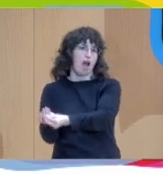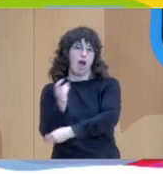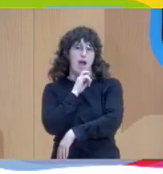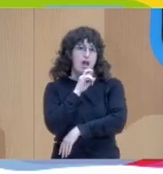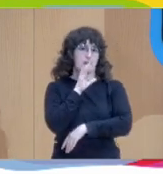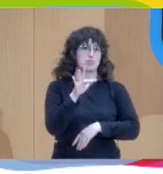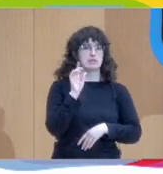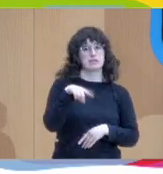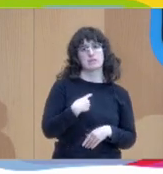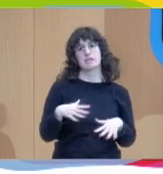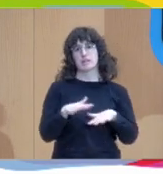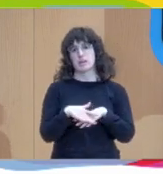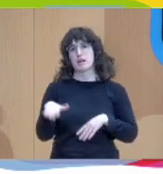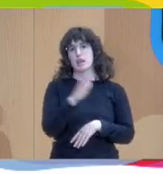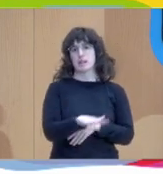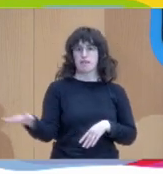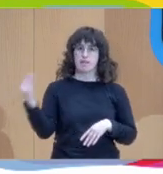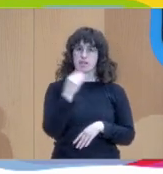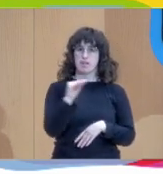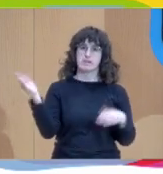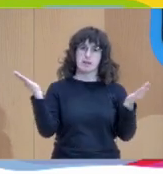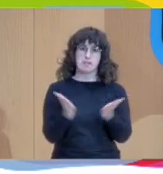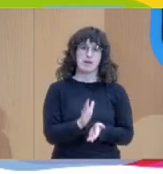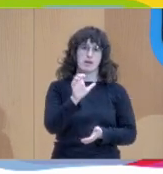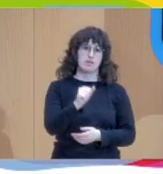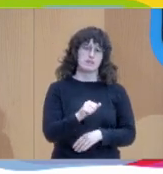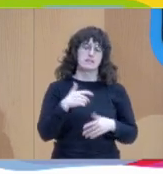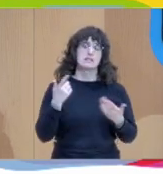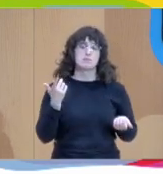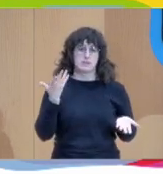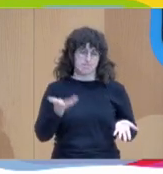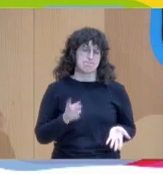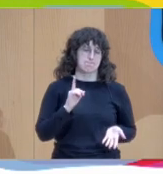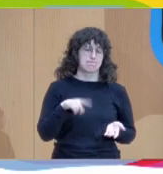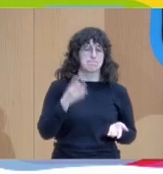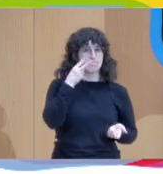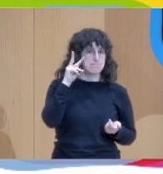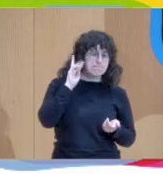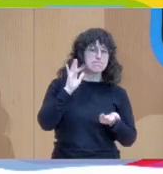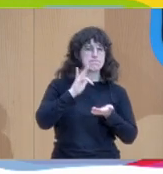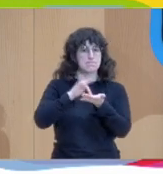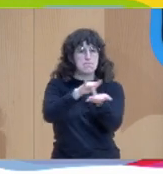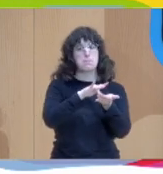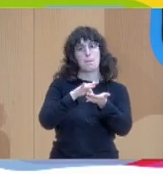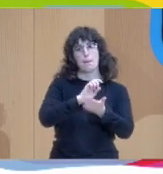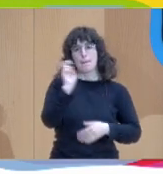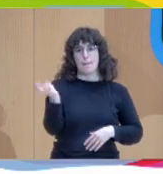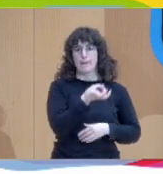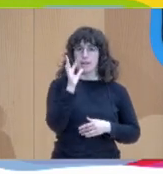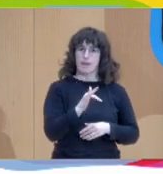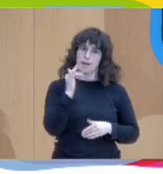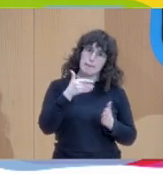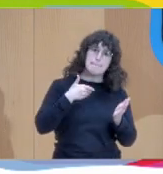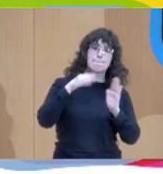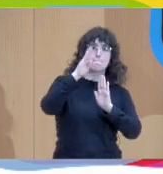infancia y adolescencia del Valle de Gües, pues hemos podido tener diferentes experiencias y hemos hecho una planificación del buen futuro de